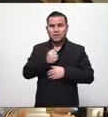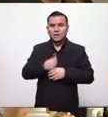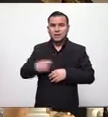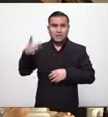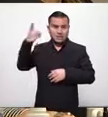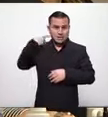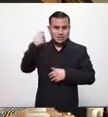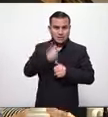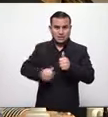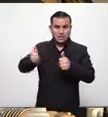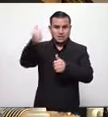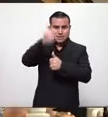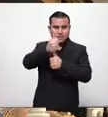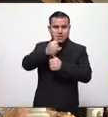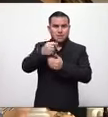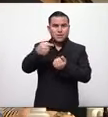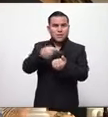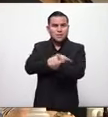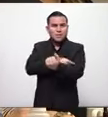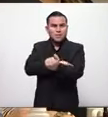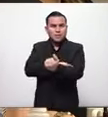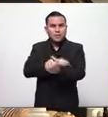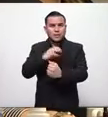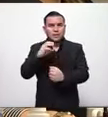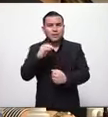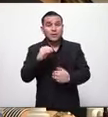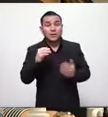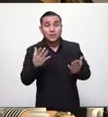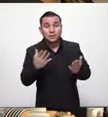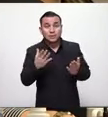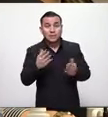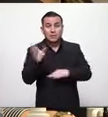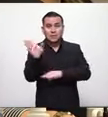o de una embajada me lo dijo el diputado presidente